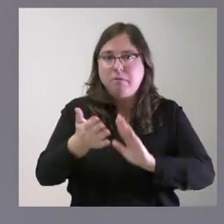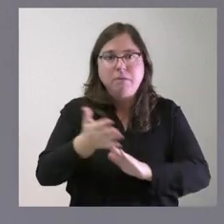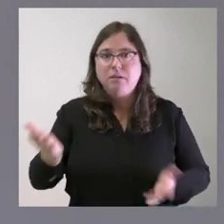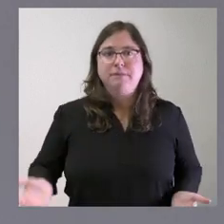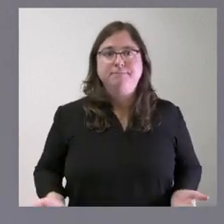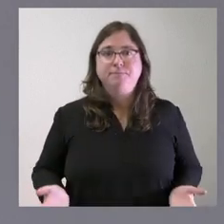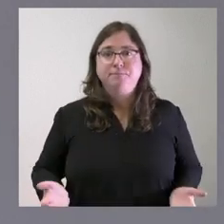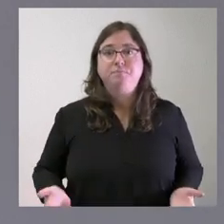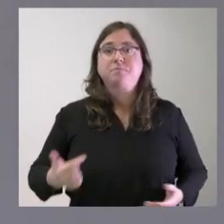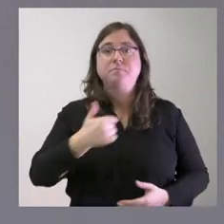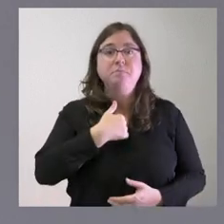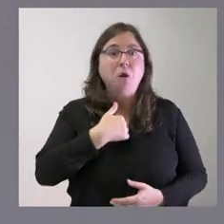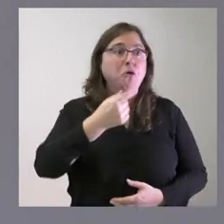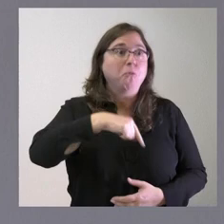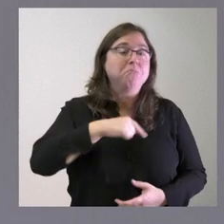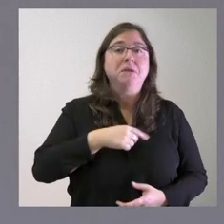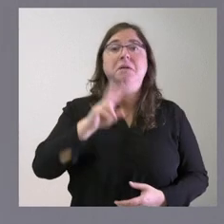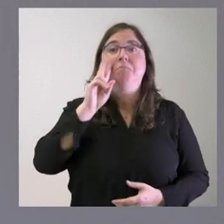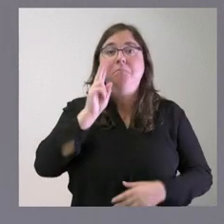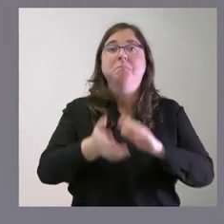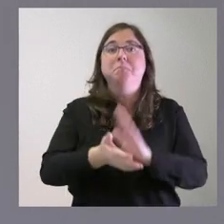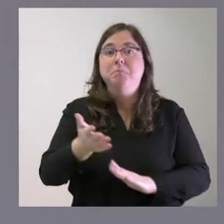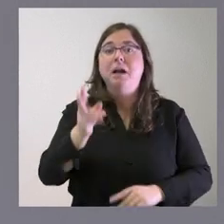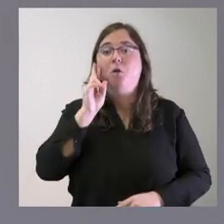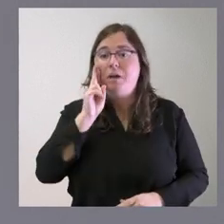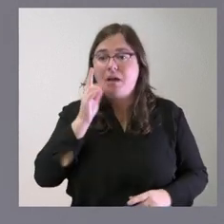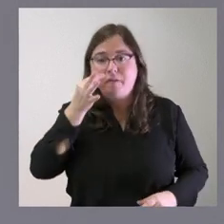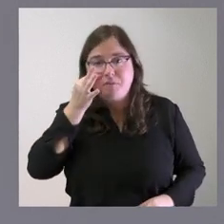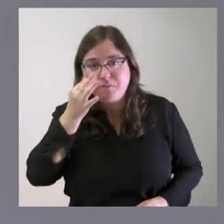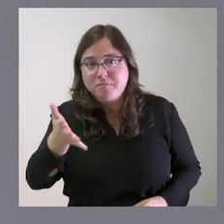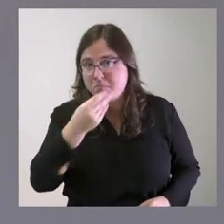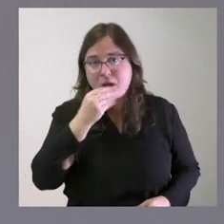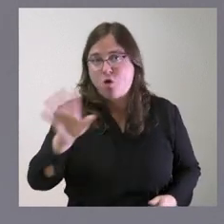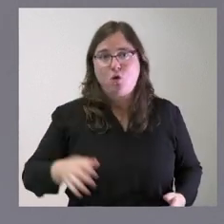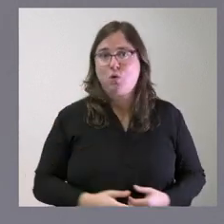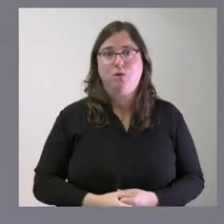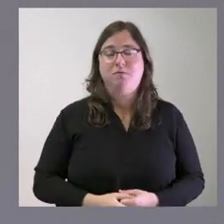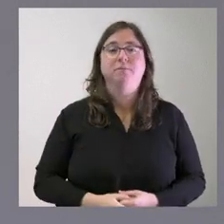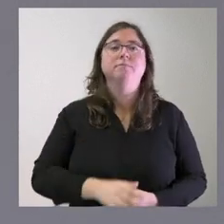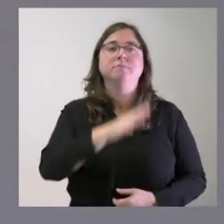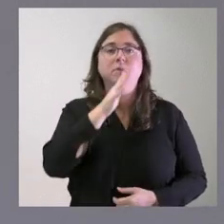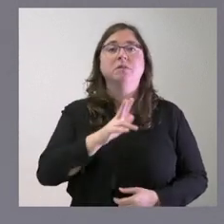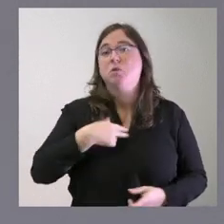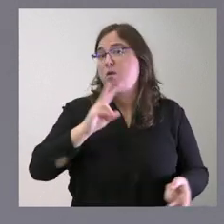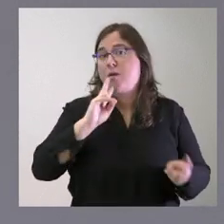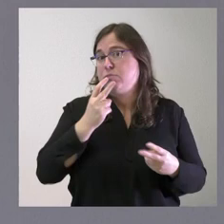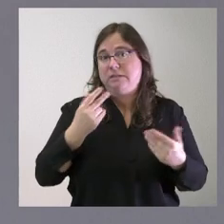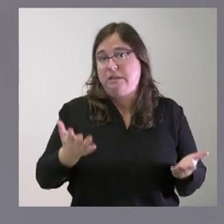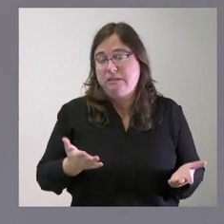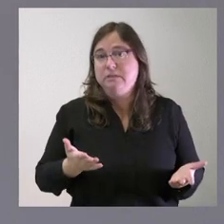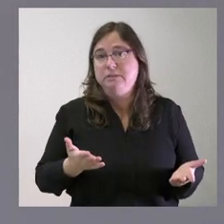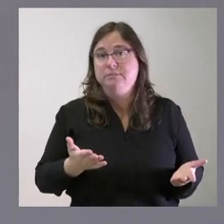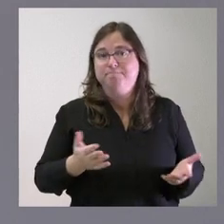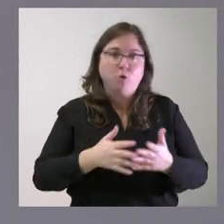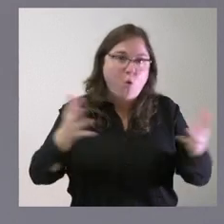nosotros lo digamos para acá es un elemento que la gente vaya lo viva y lo perciba es todavía mejor y por tanto yo desde aquí a la respuesta a esa pregunta sí que